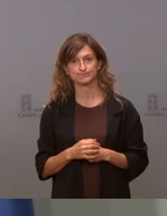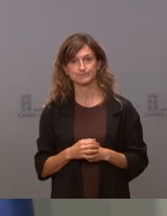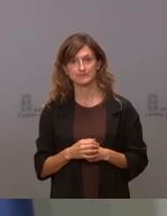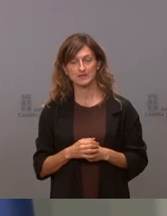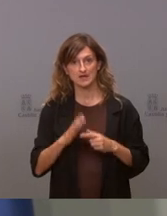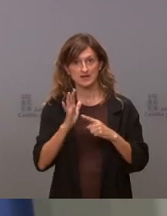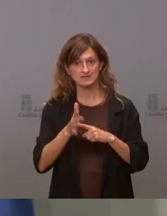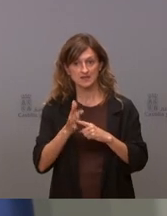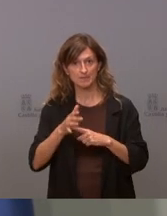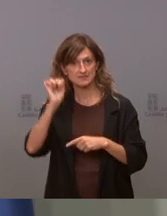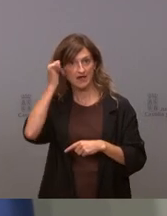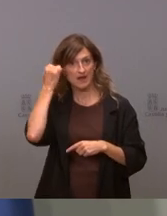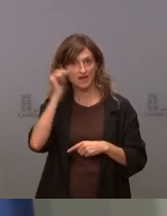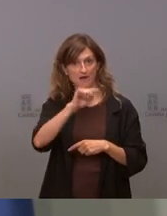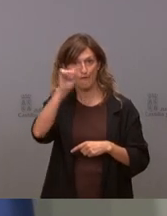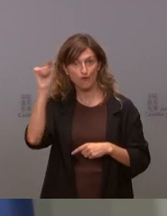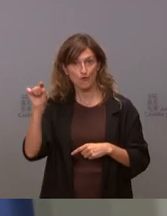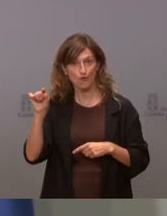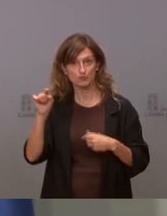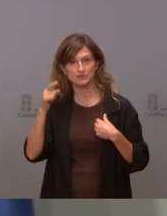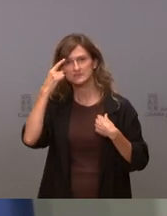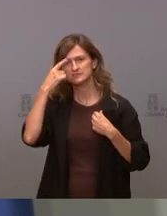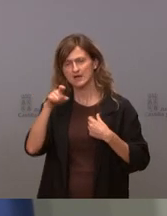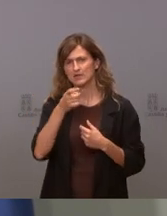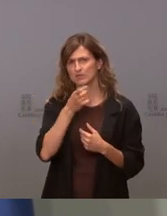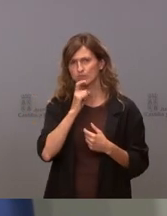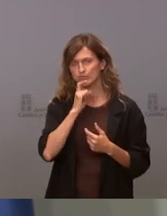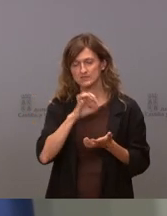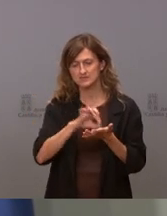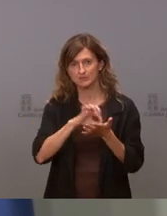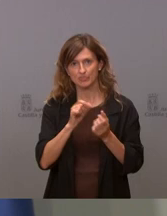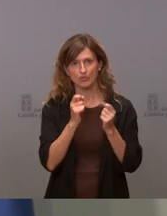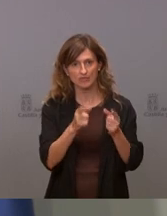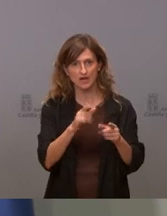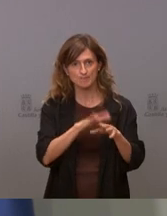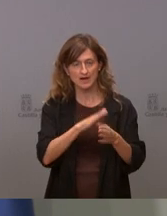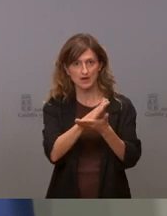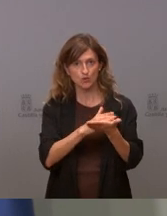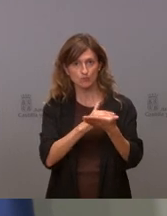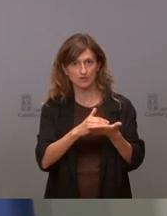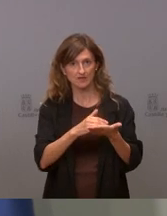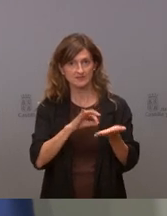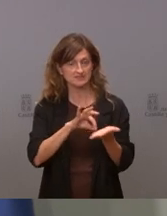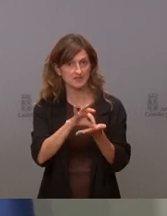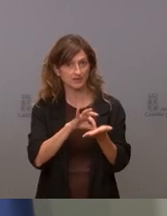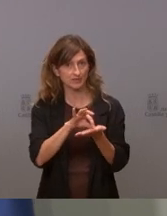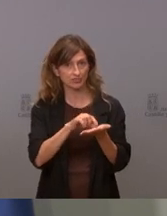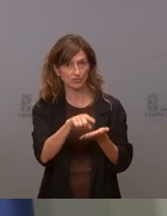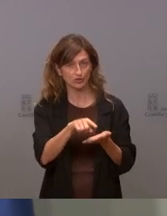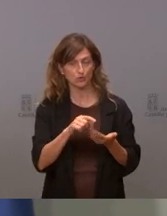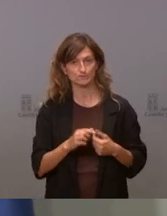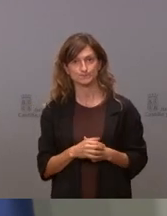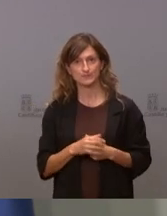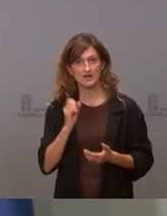Castilla-La Mancha o en Aragón o en Asturias lo difícil que es prestar servicios en comunidades con servicio con